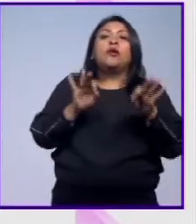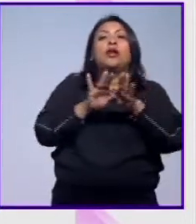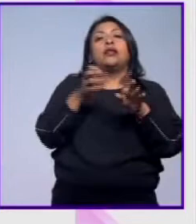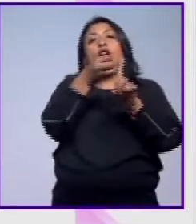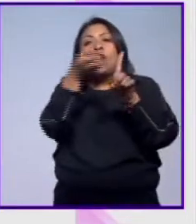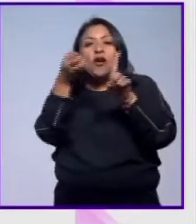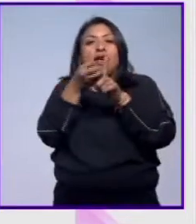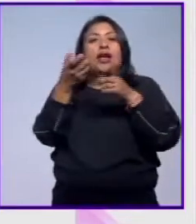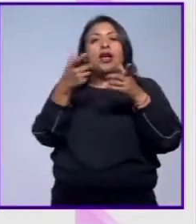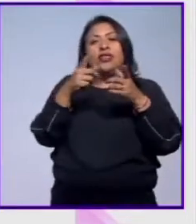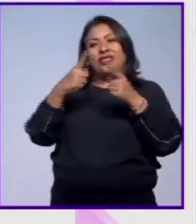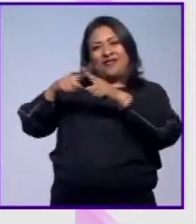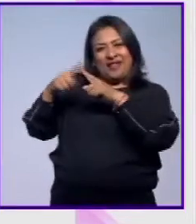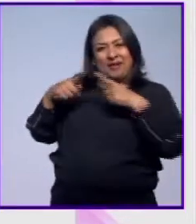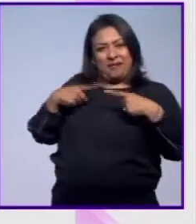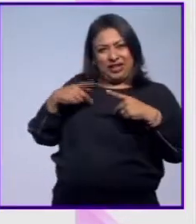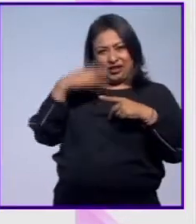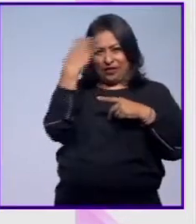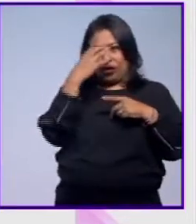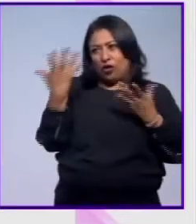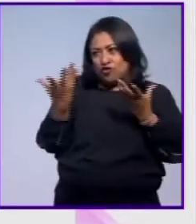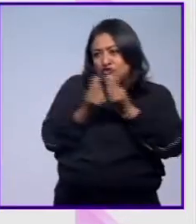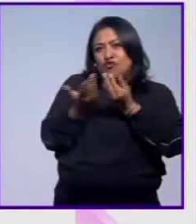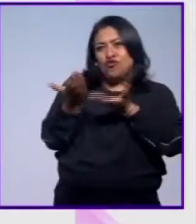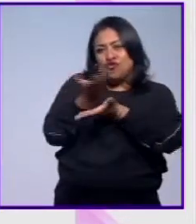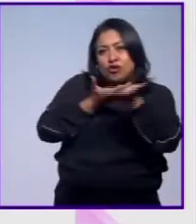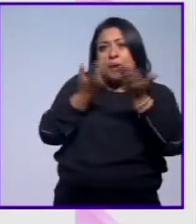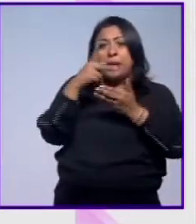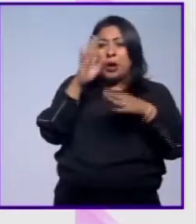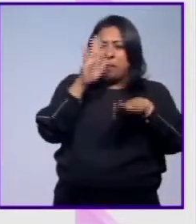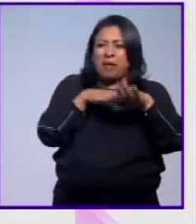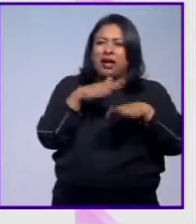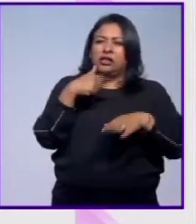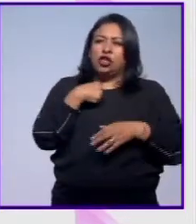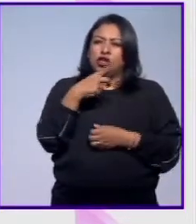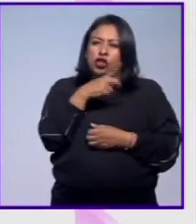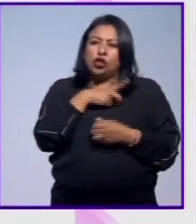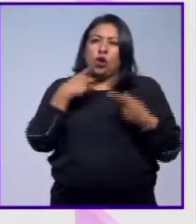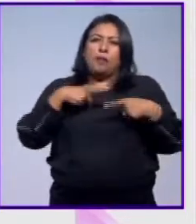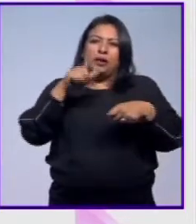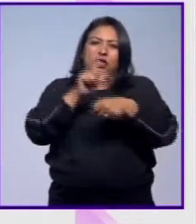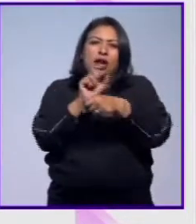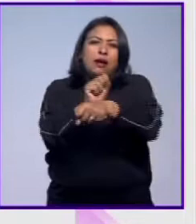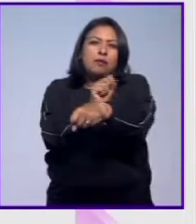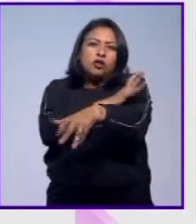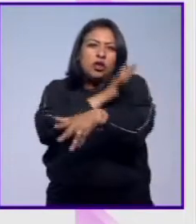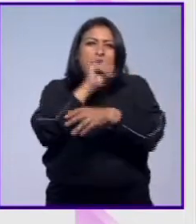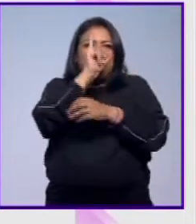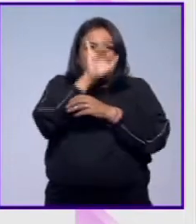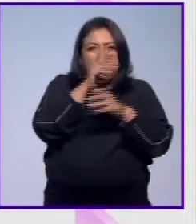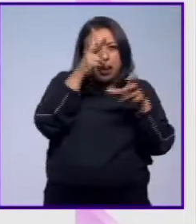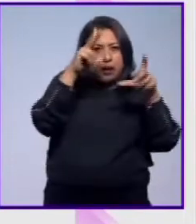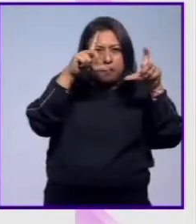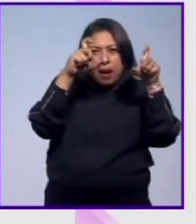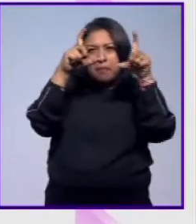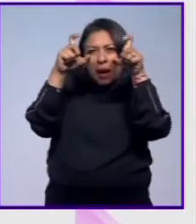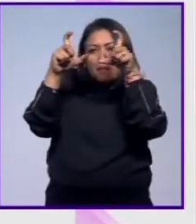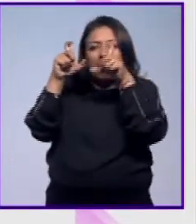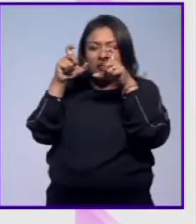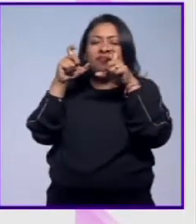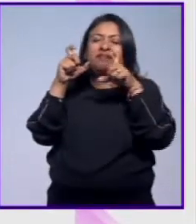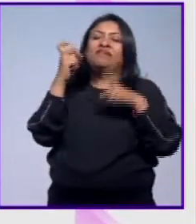colectivos con otros fotógrafos, etc. Pero ya la relación un poco más íntima, más personal, más emocional con las imágenes, sí